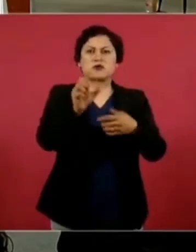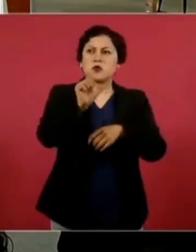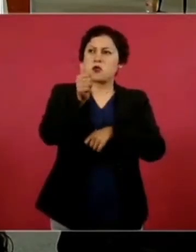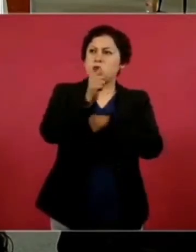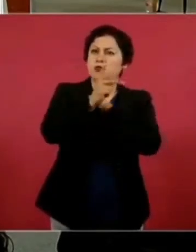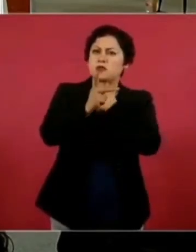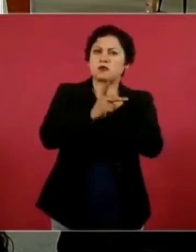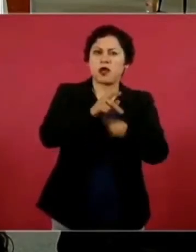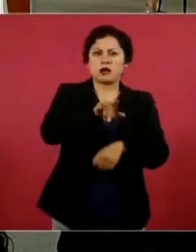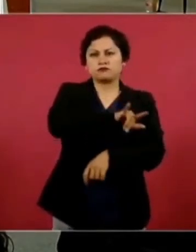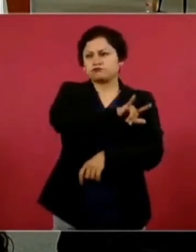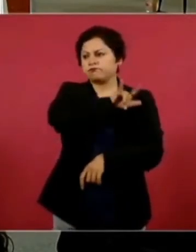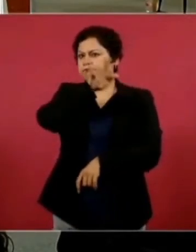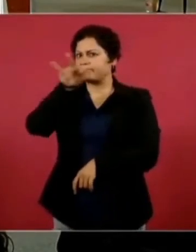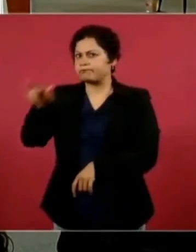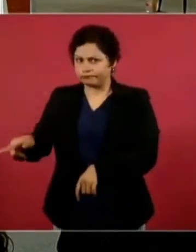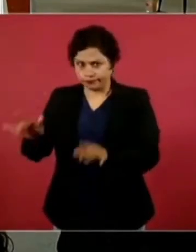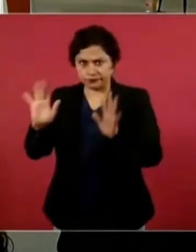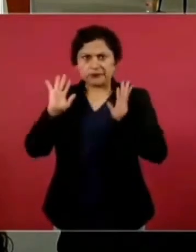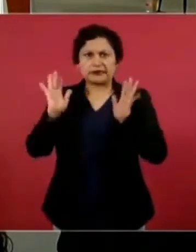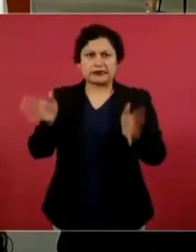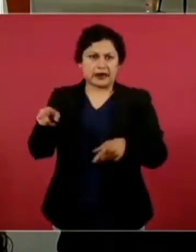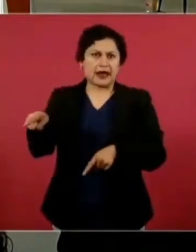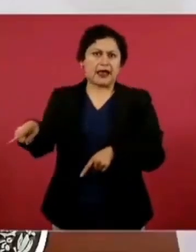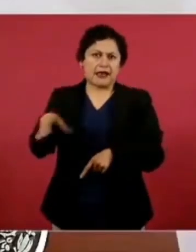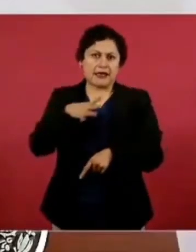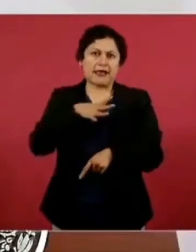del mundo. Sí. Gracias.